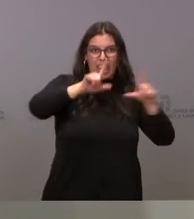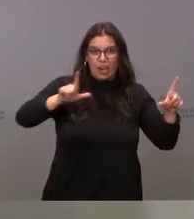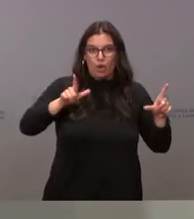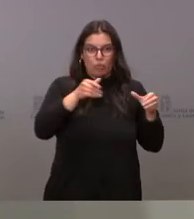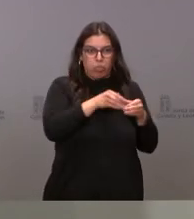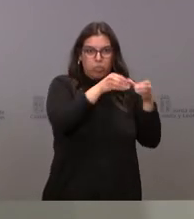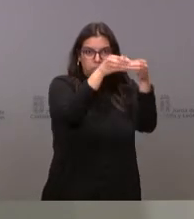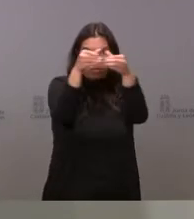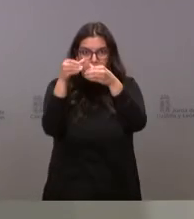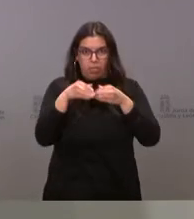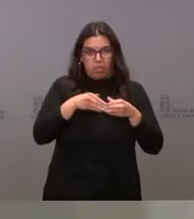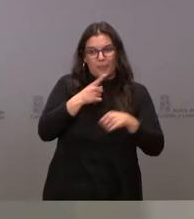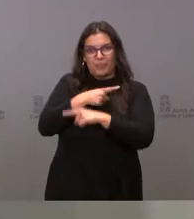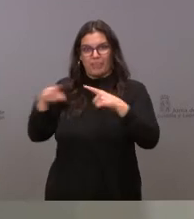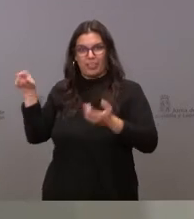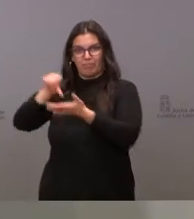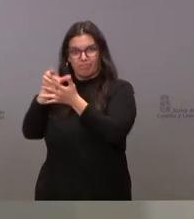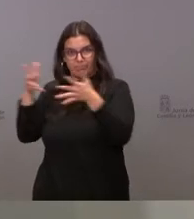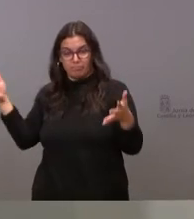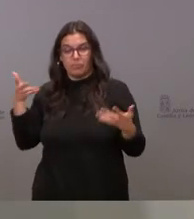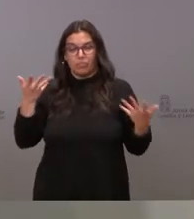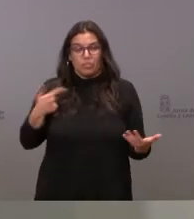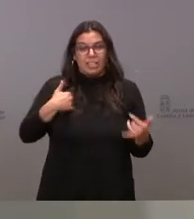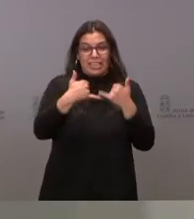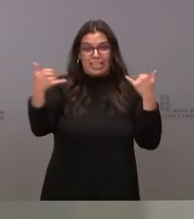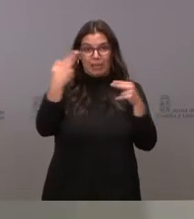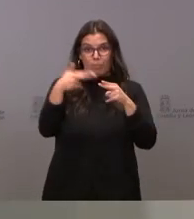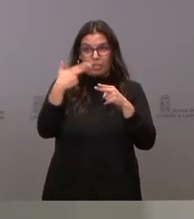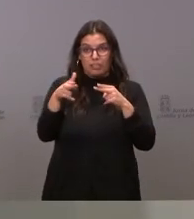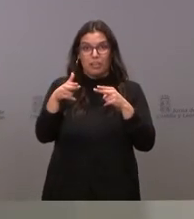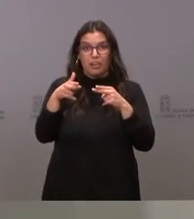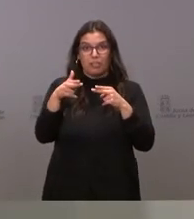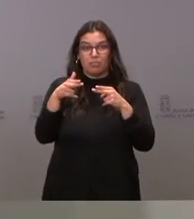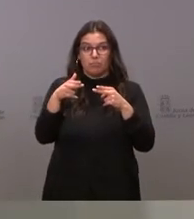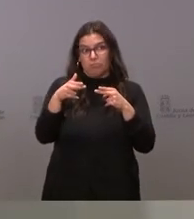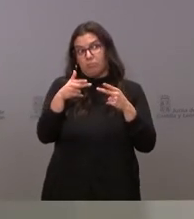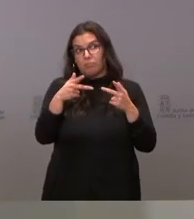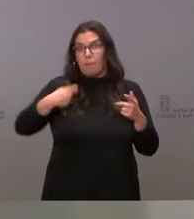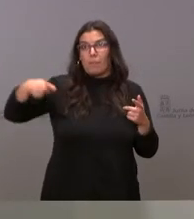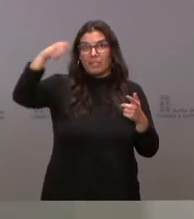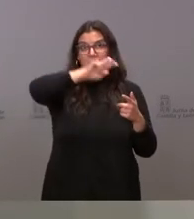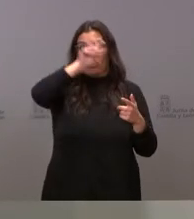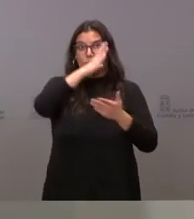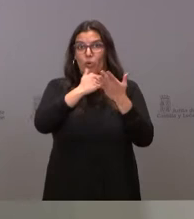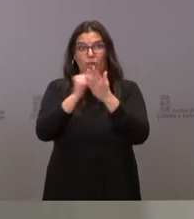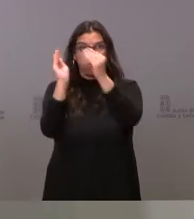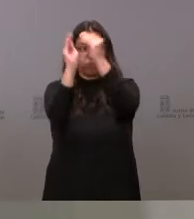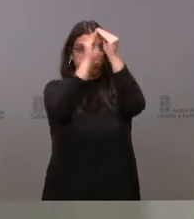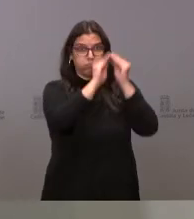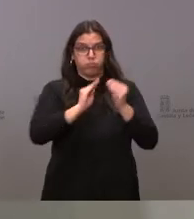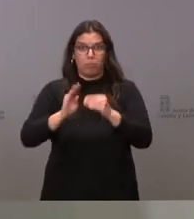es esta línea política en la que coincidimos con un gran número de presidentes de otras comunidades autónomas